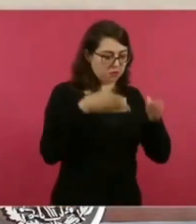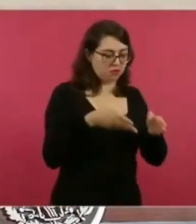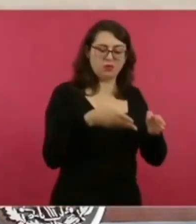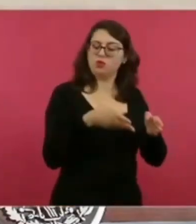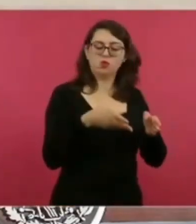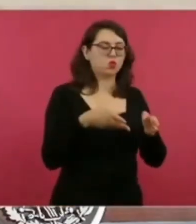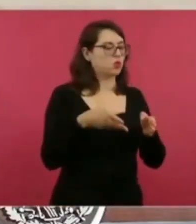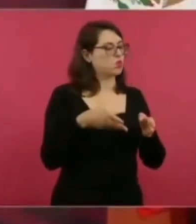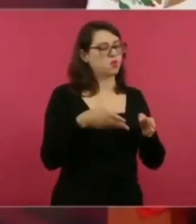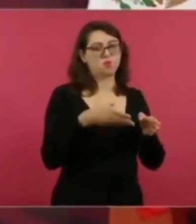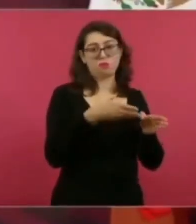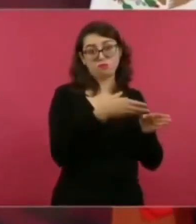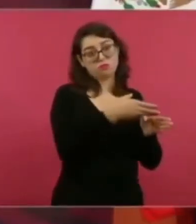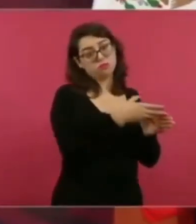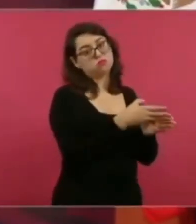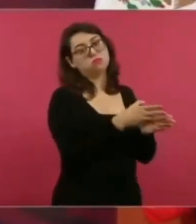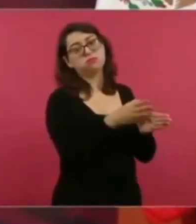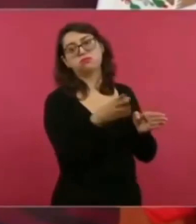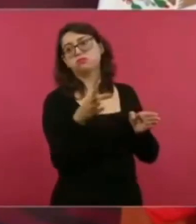¿cómo